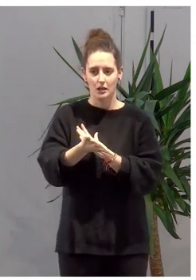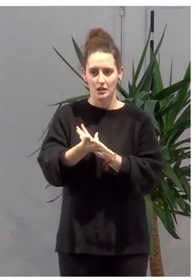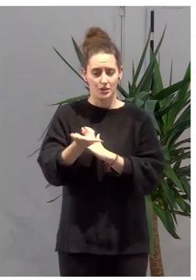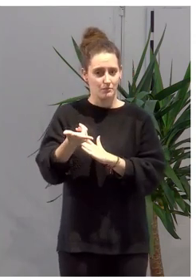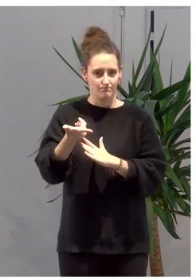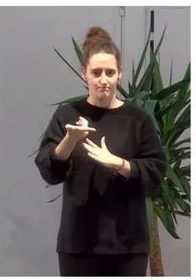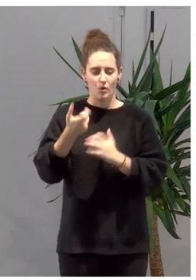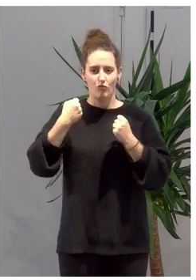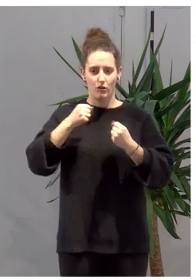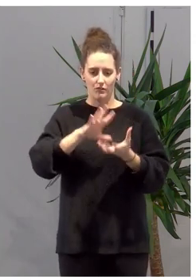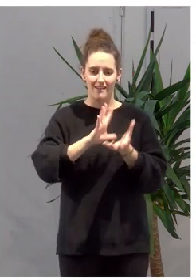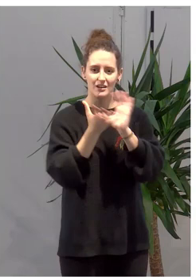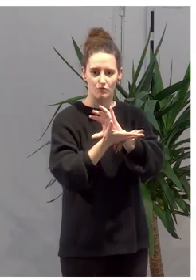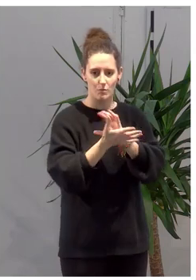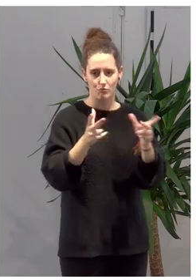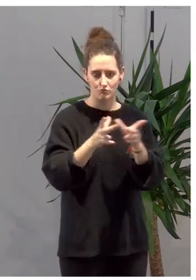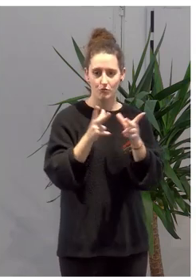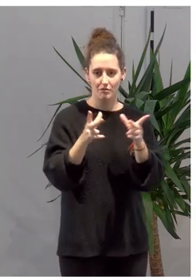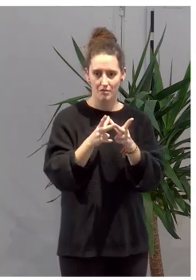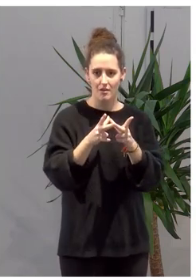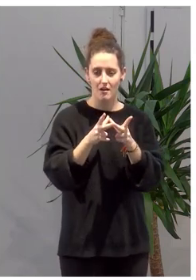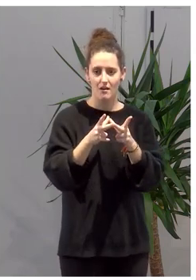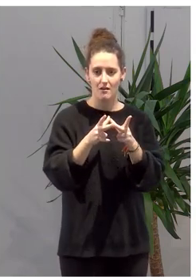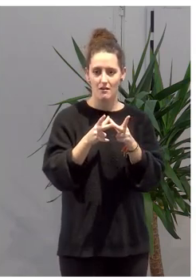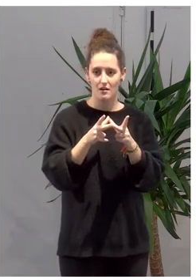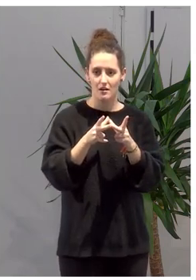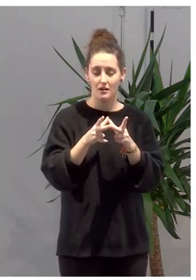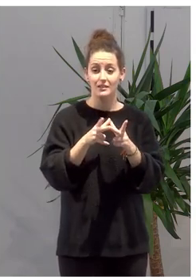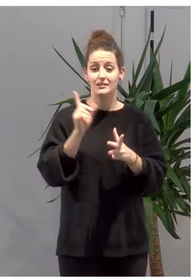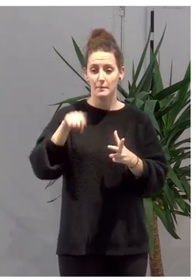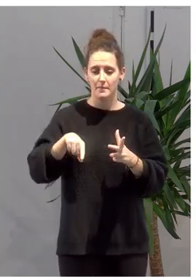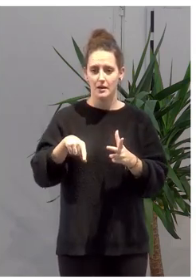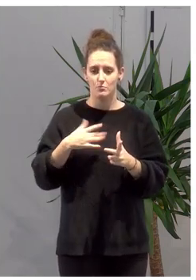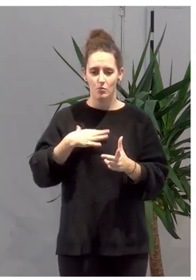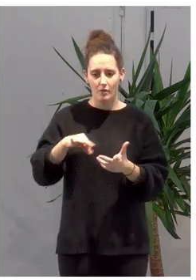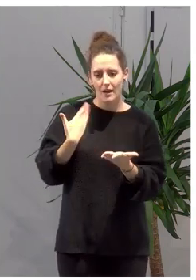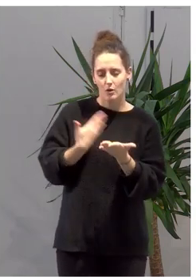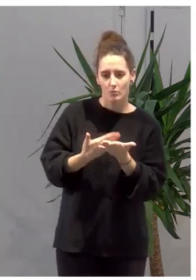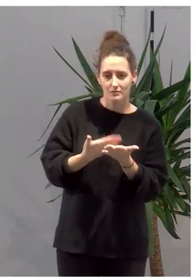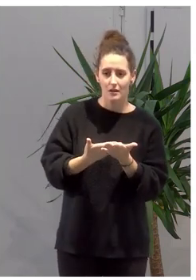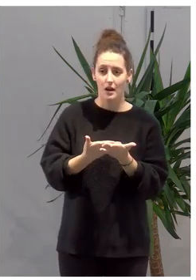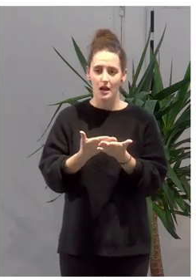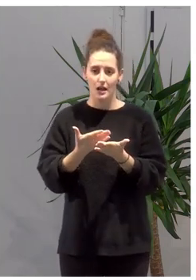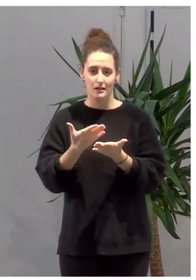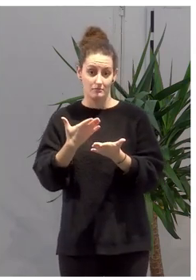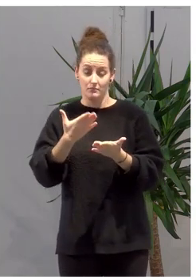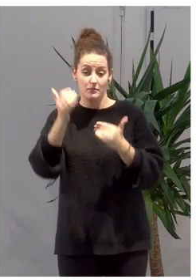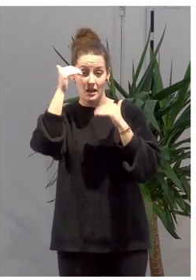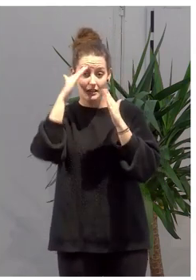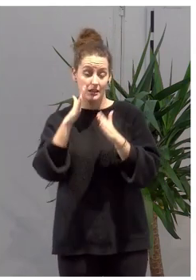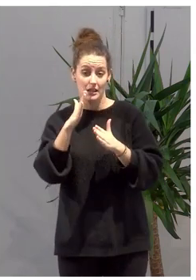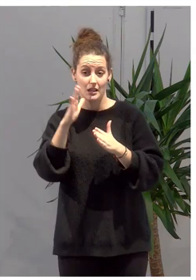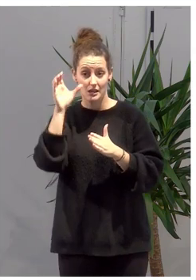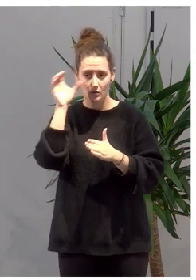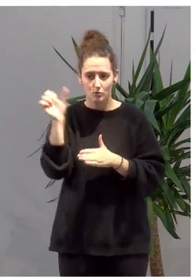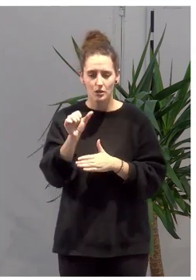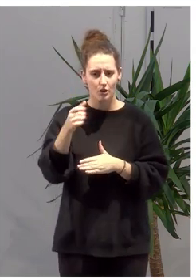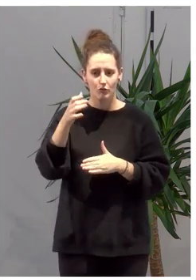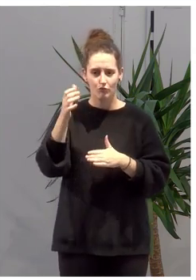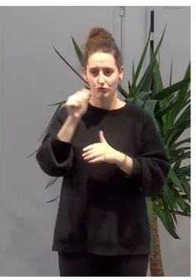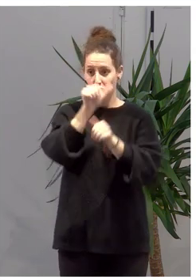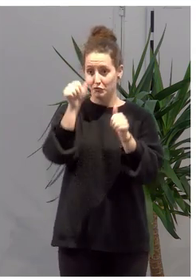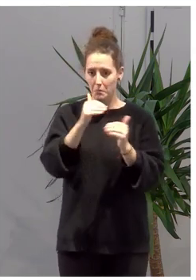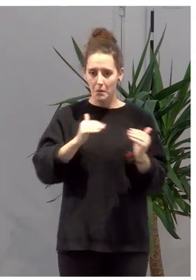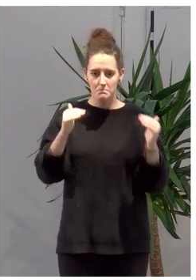transformación social. Nos permite argumentar, escuchar y atender de manera igualitaria entre